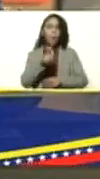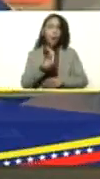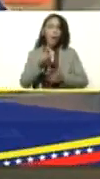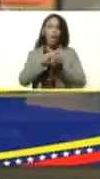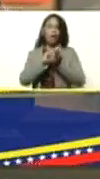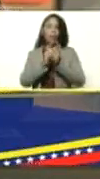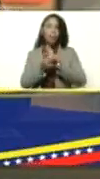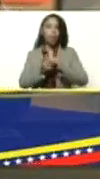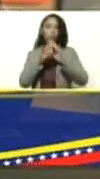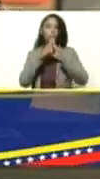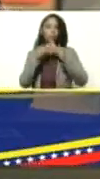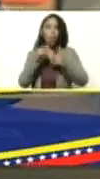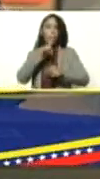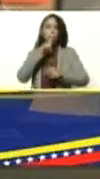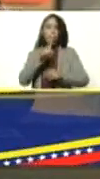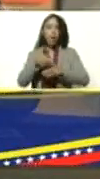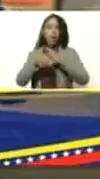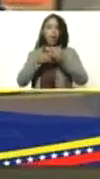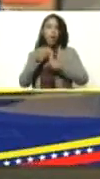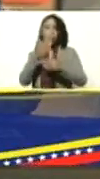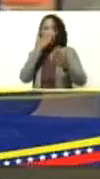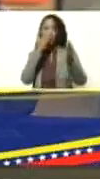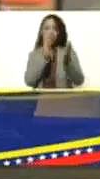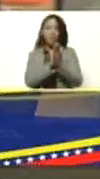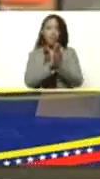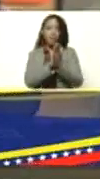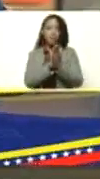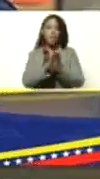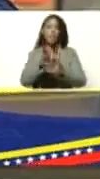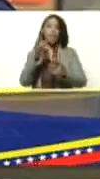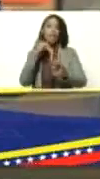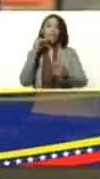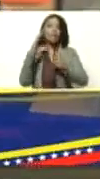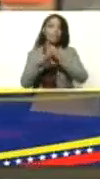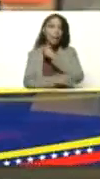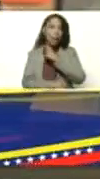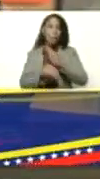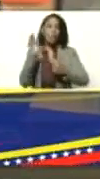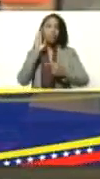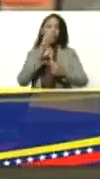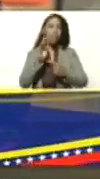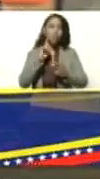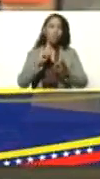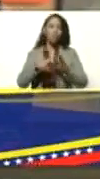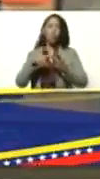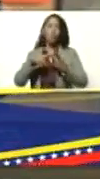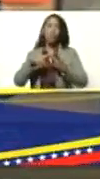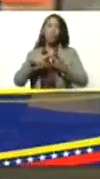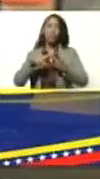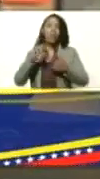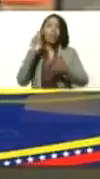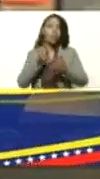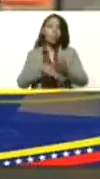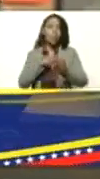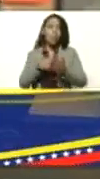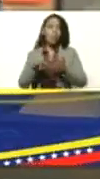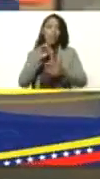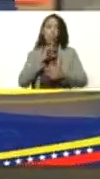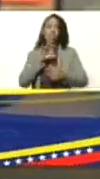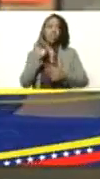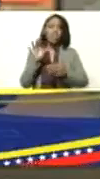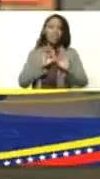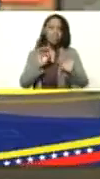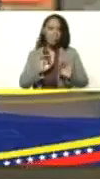todo lo que está mal hecho de enfrentar el burocratismo de enfrentar la corrupción de enfrentar la indolencia de